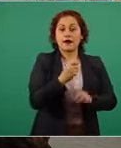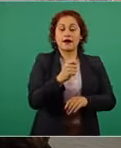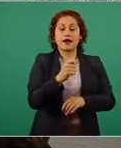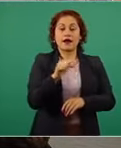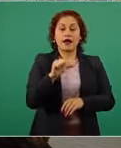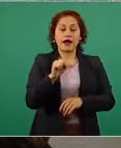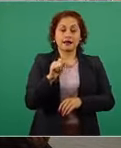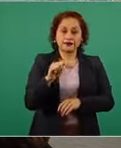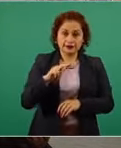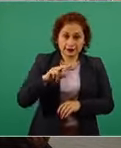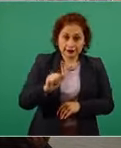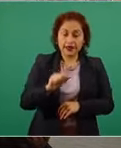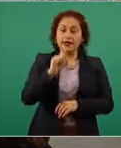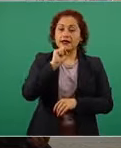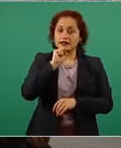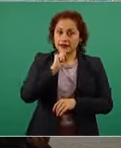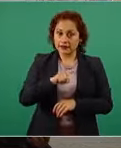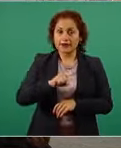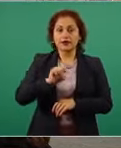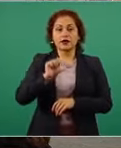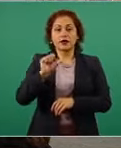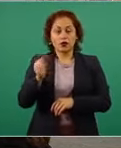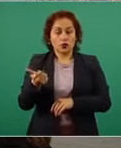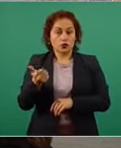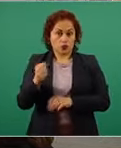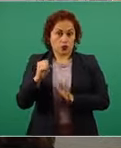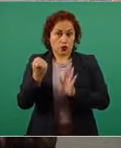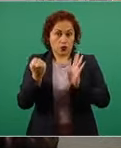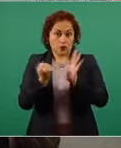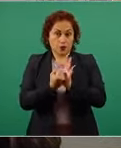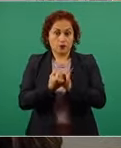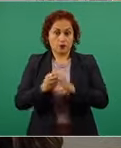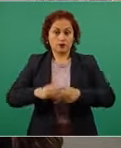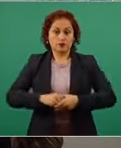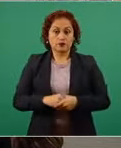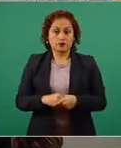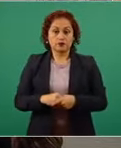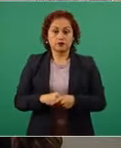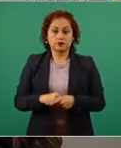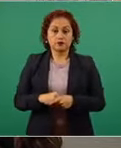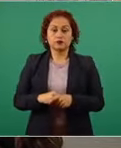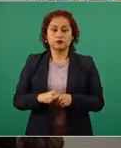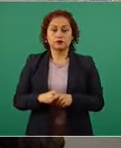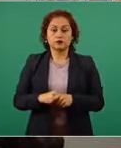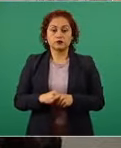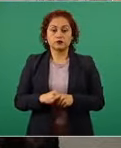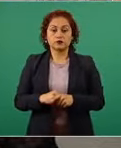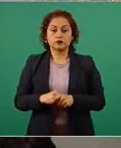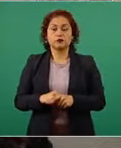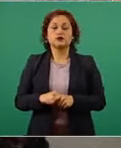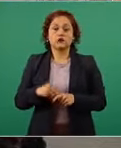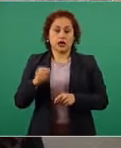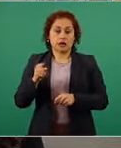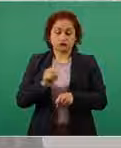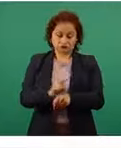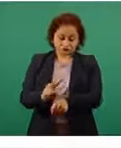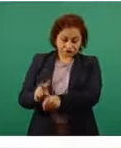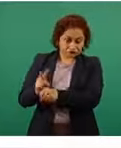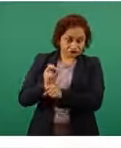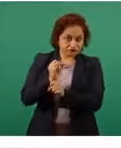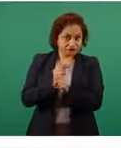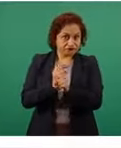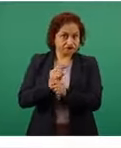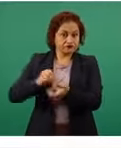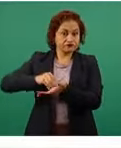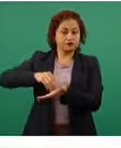de atención a la salud, con una seguridad que nos da que